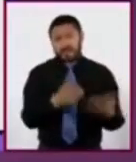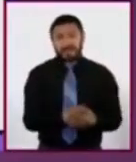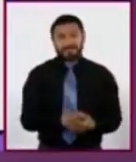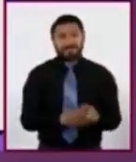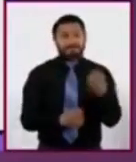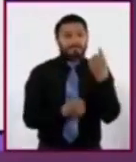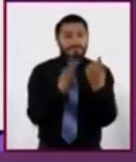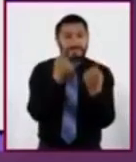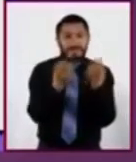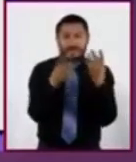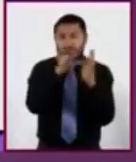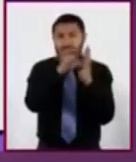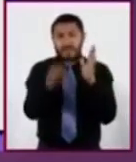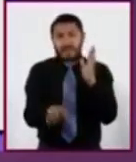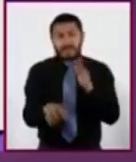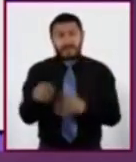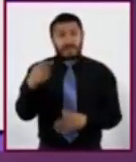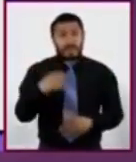ser